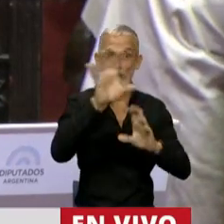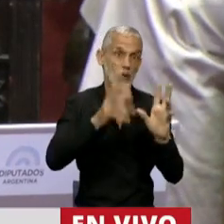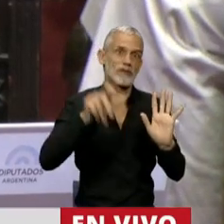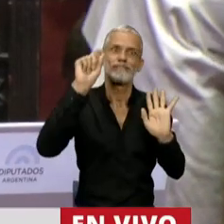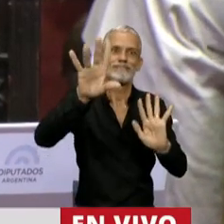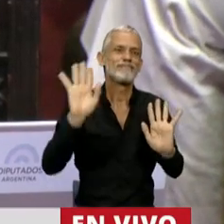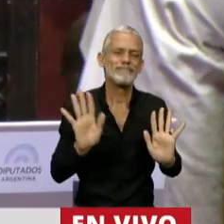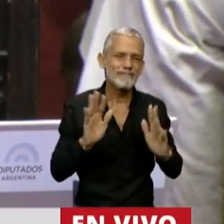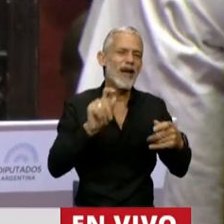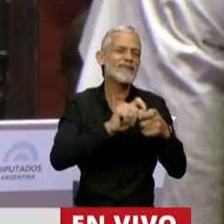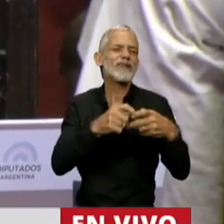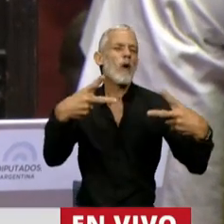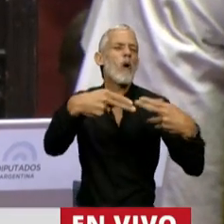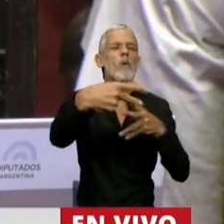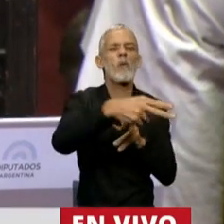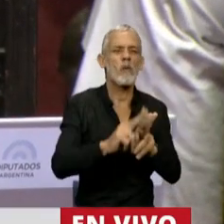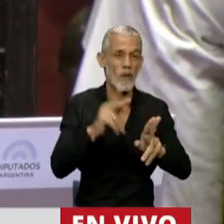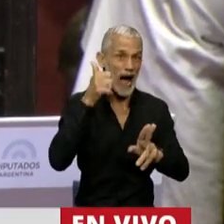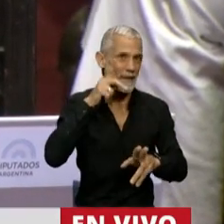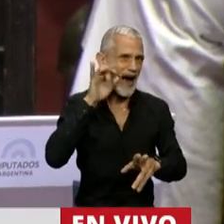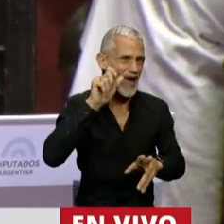Varados y la provincia de Abigail.